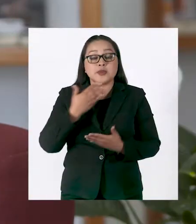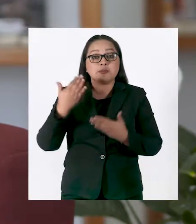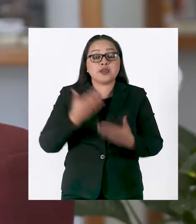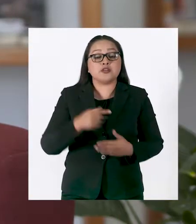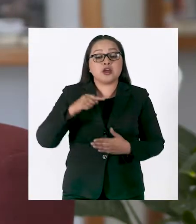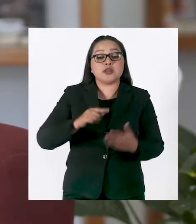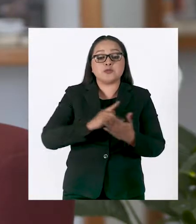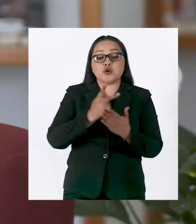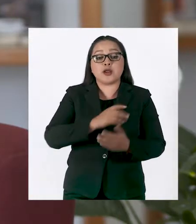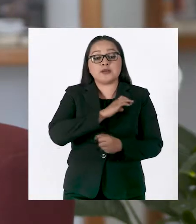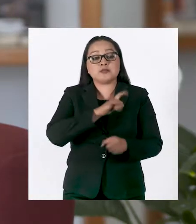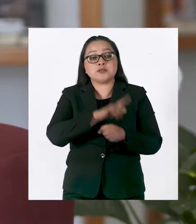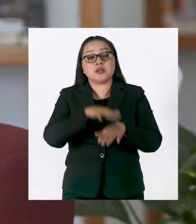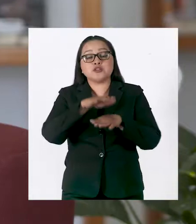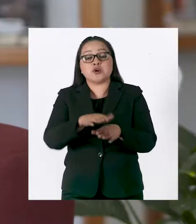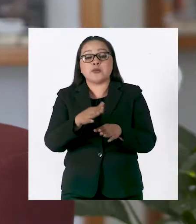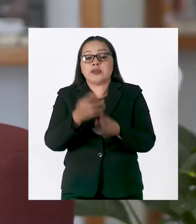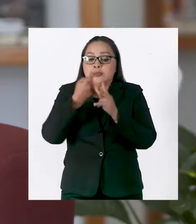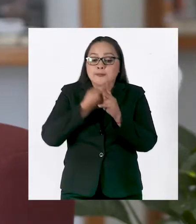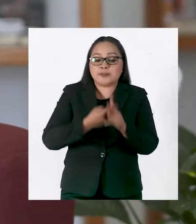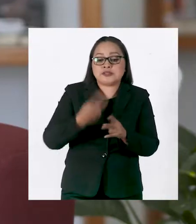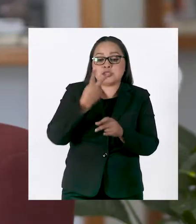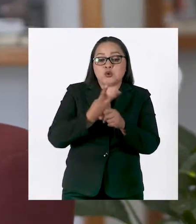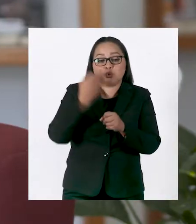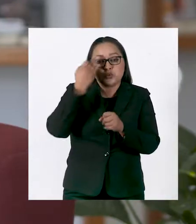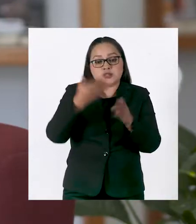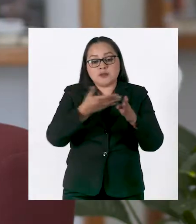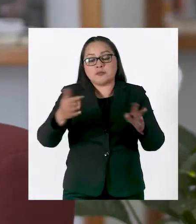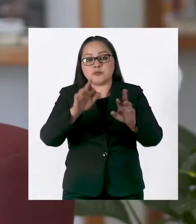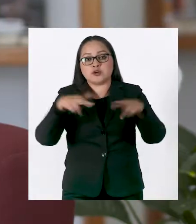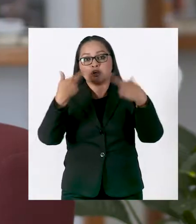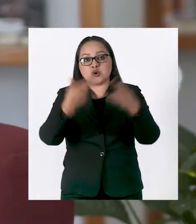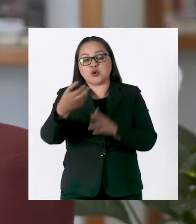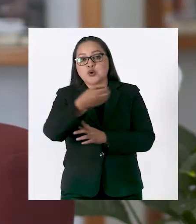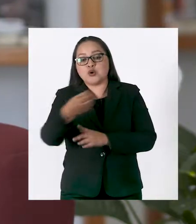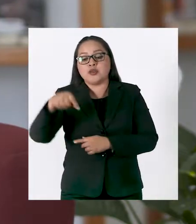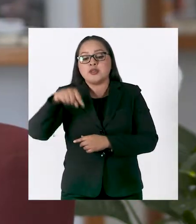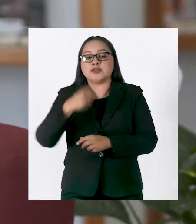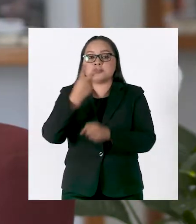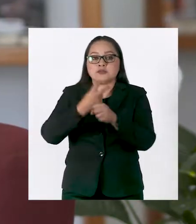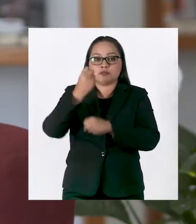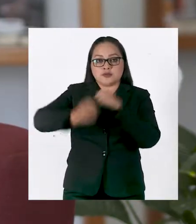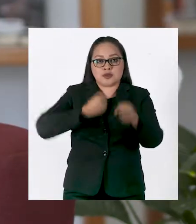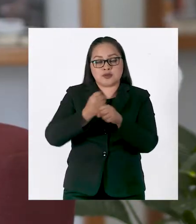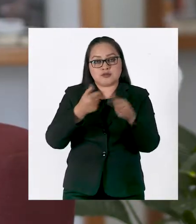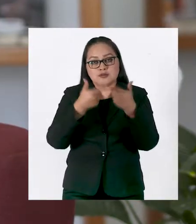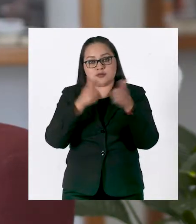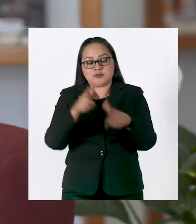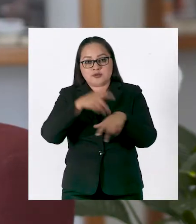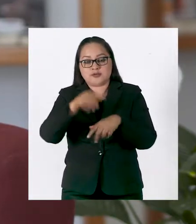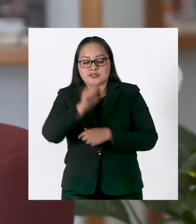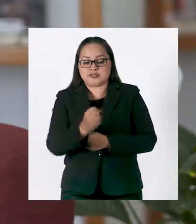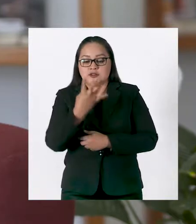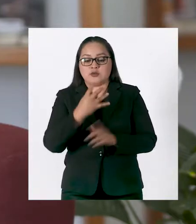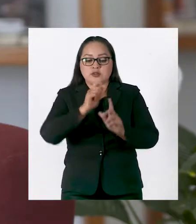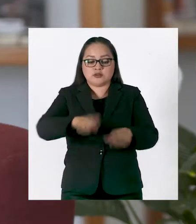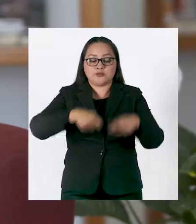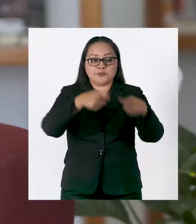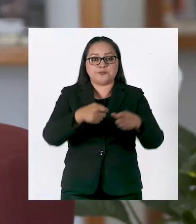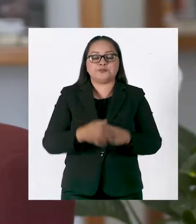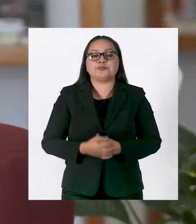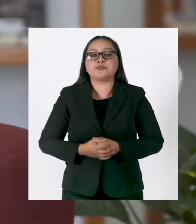Bienvenidos a este programa especial sobre el inicio del segundo periodo de sesiones ordinarias del segundo año de la 64